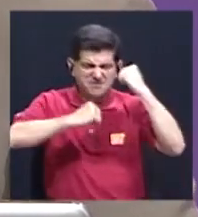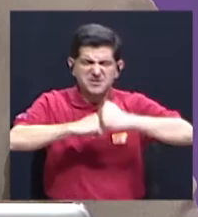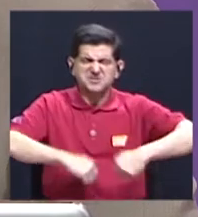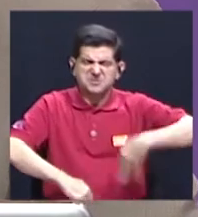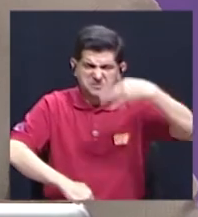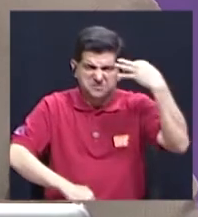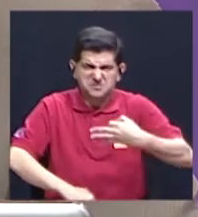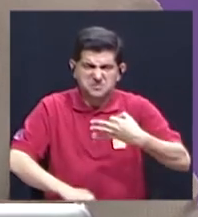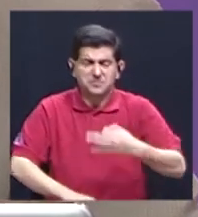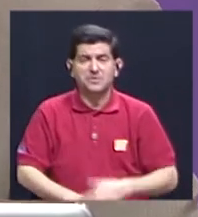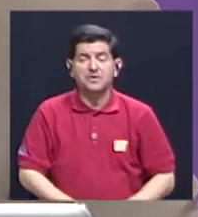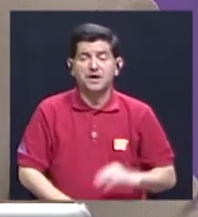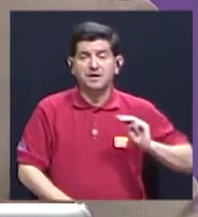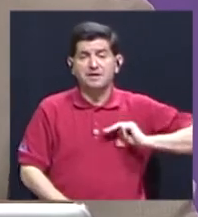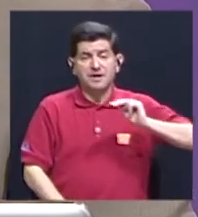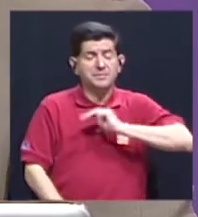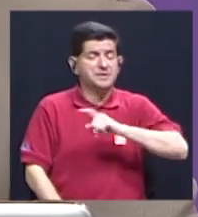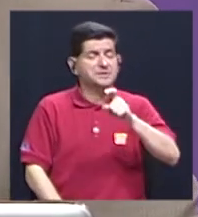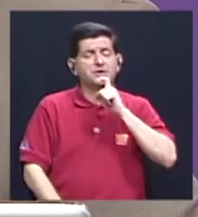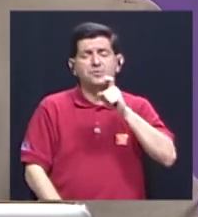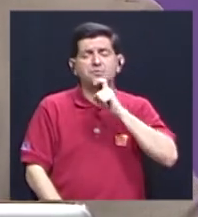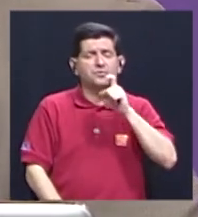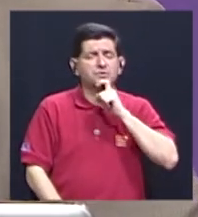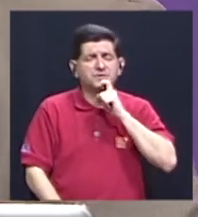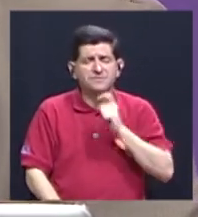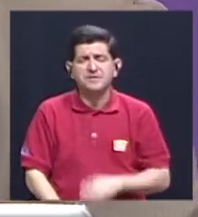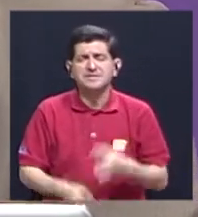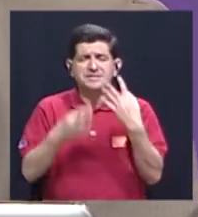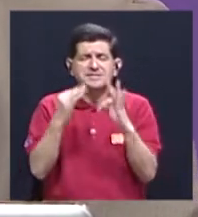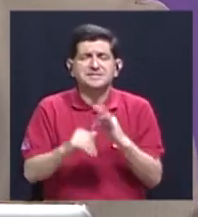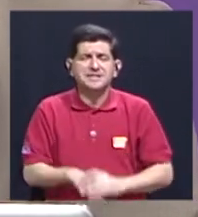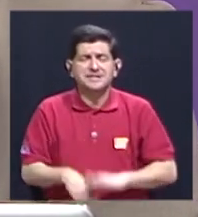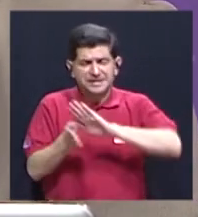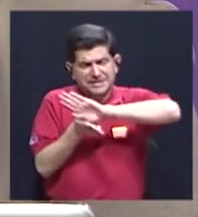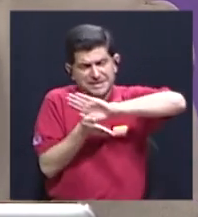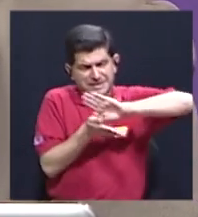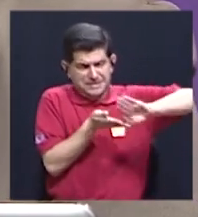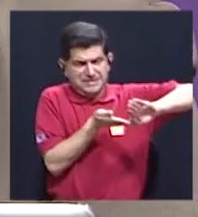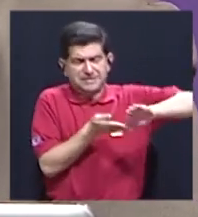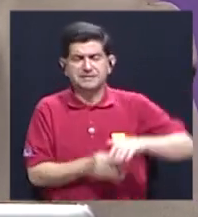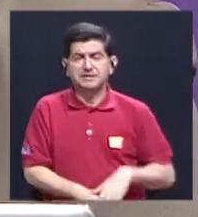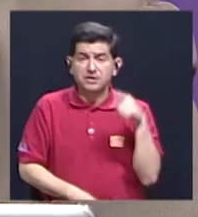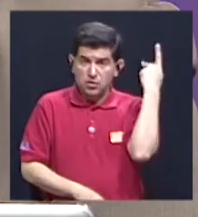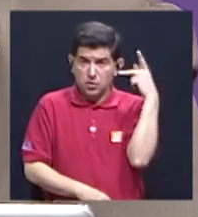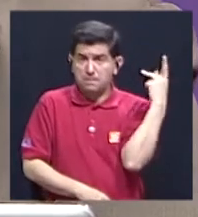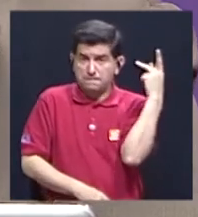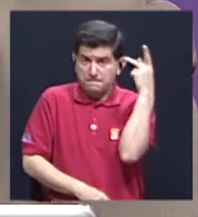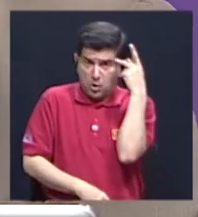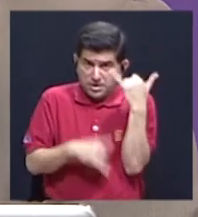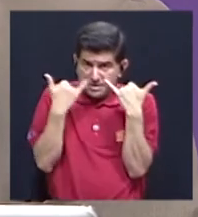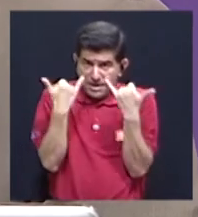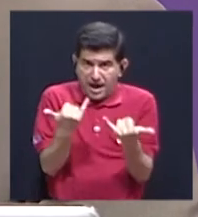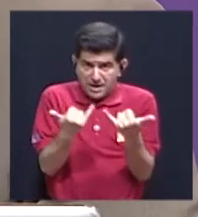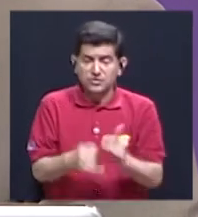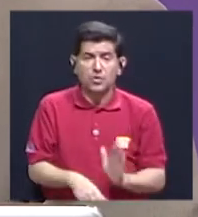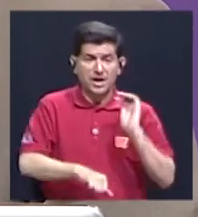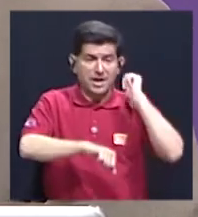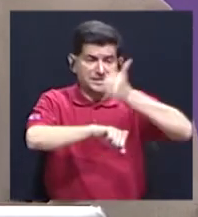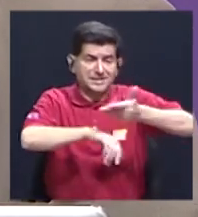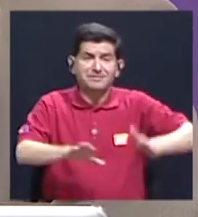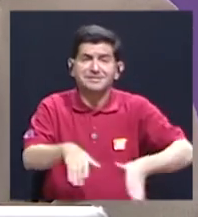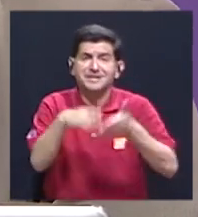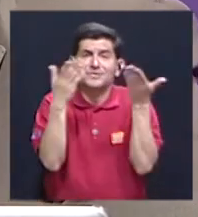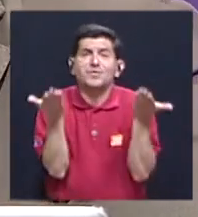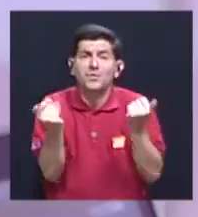y que de alguna manera el ministerio le ha costado mucho sacudirse. Con esta política, ¿cómo va a ser esa implementación,